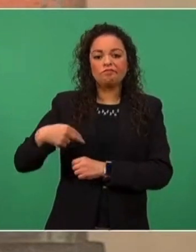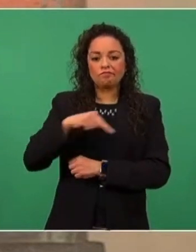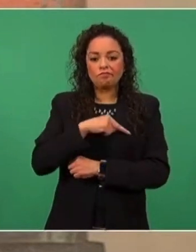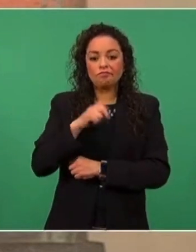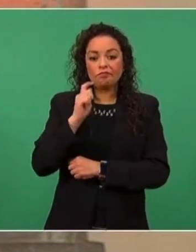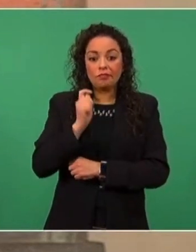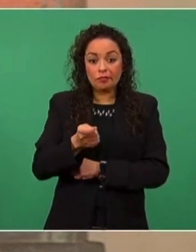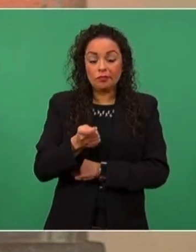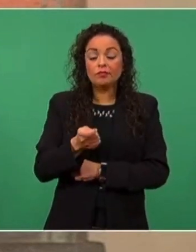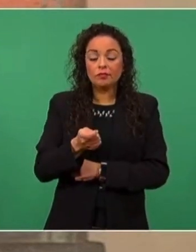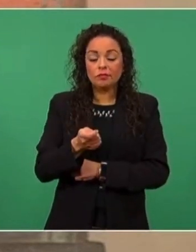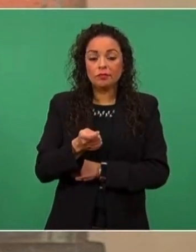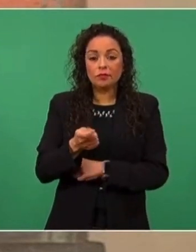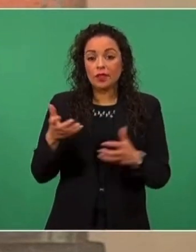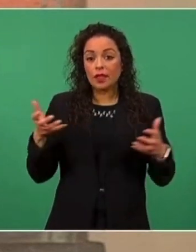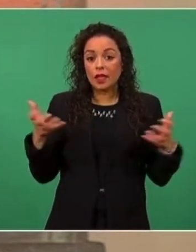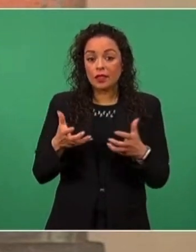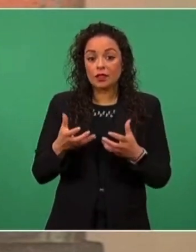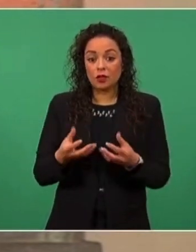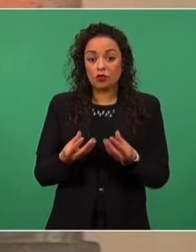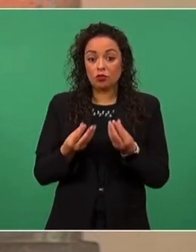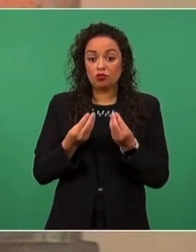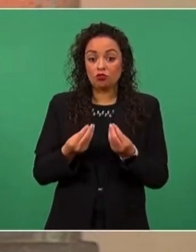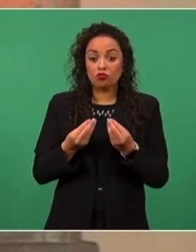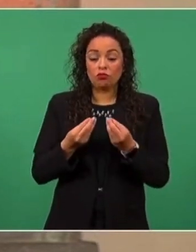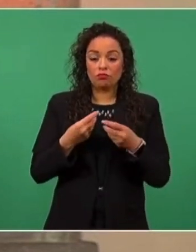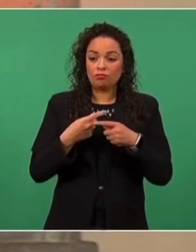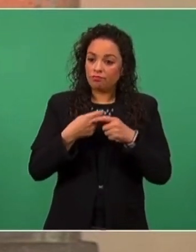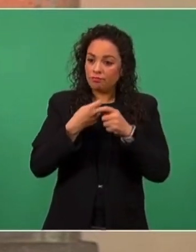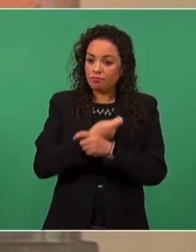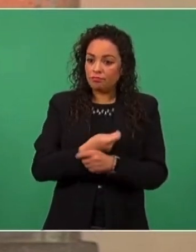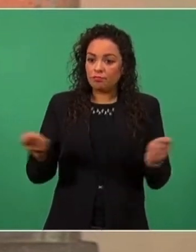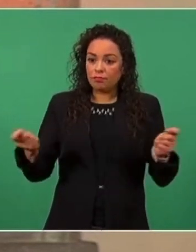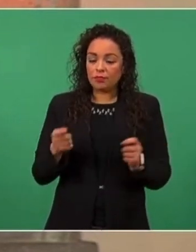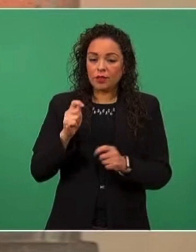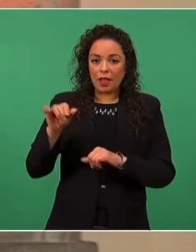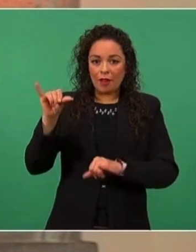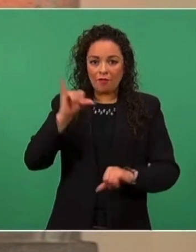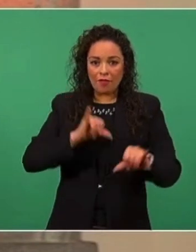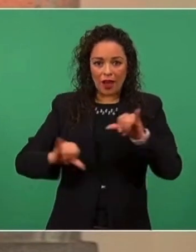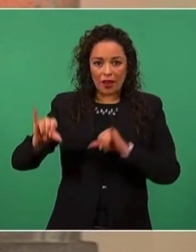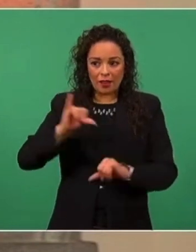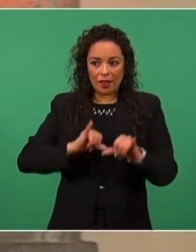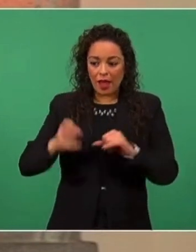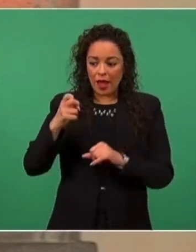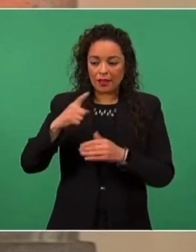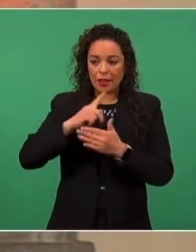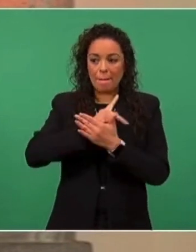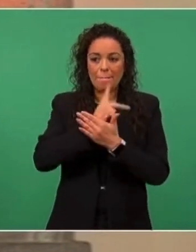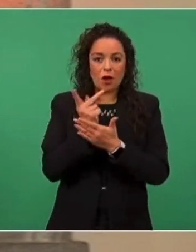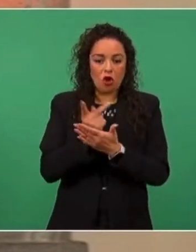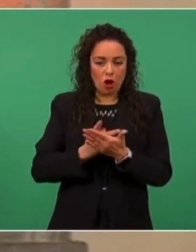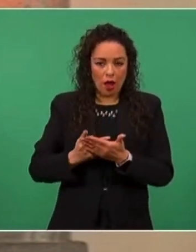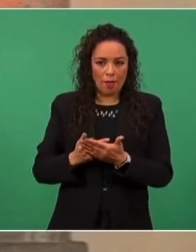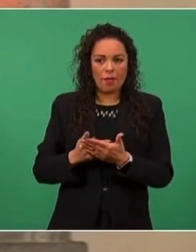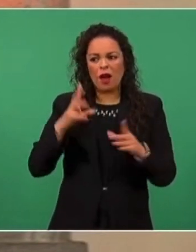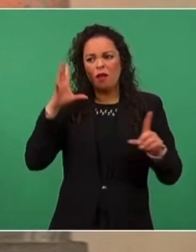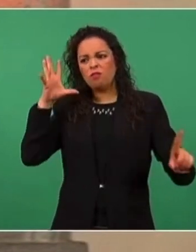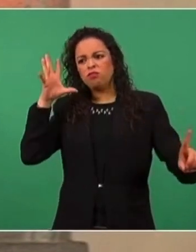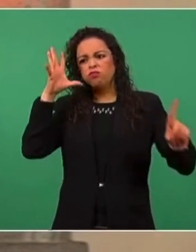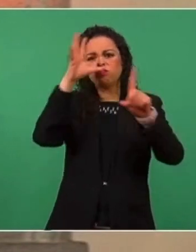ya un gran porcentaje del programa de entrega de fertilizantes y la idea es, el objetivo es